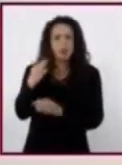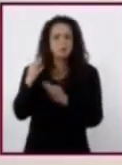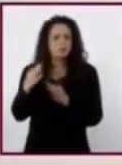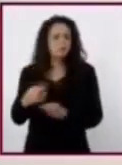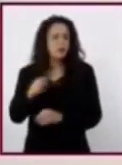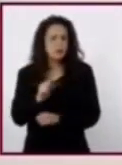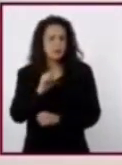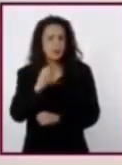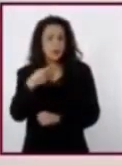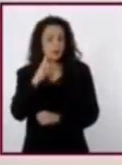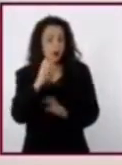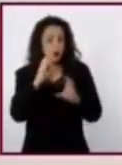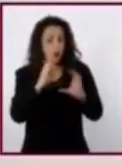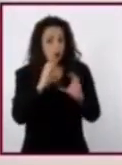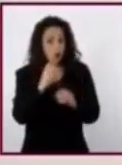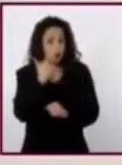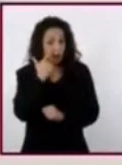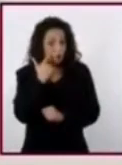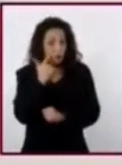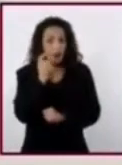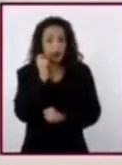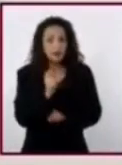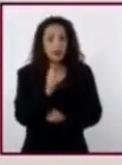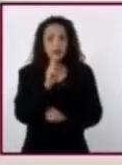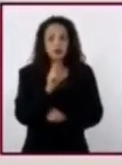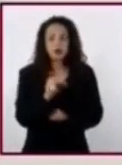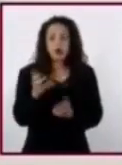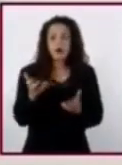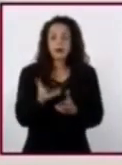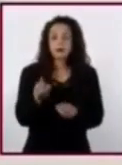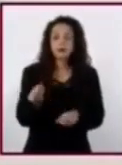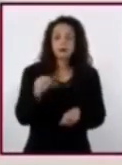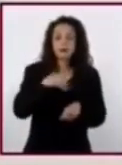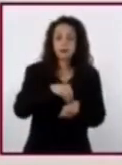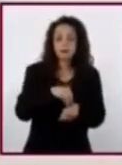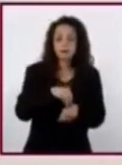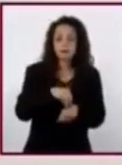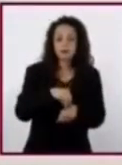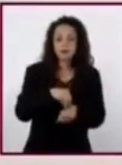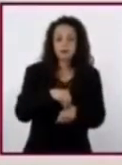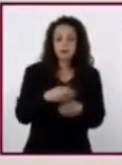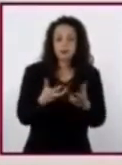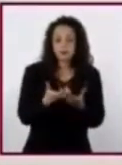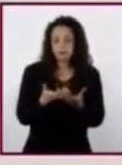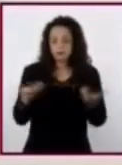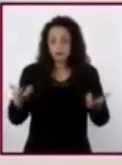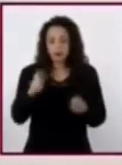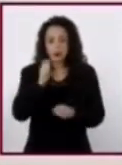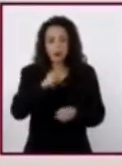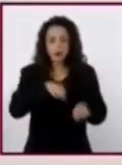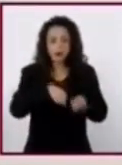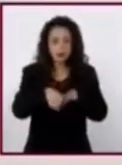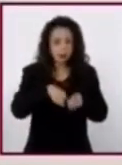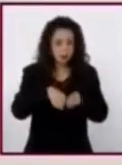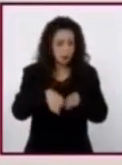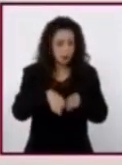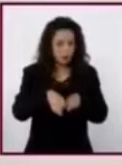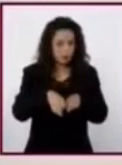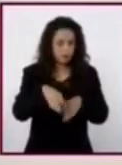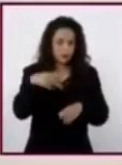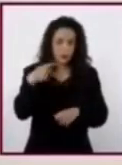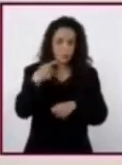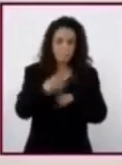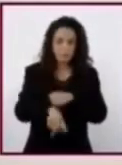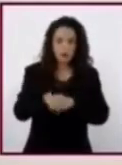Pero cuidado de no establecer de esa manera una nefasta división de trabajo, una peligrosa